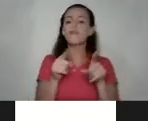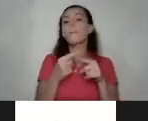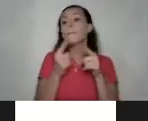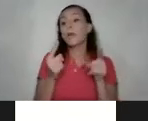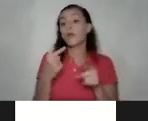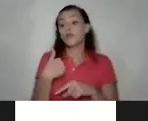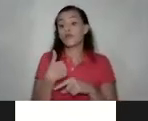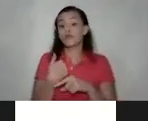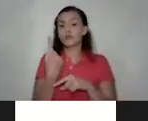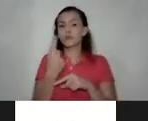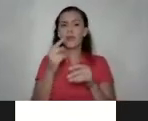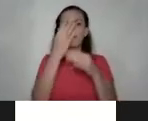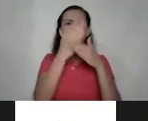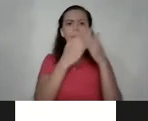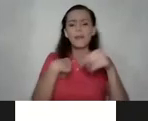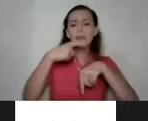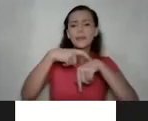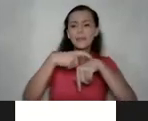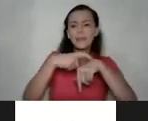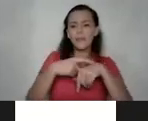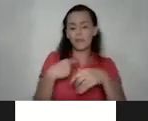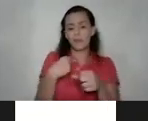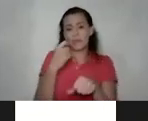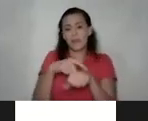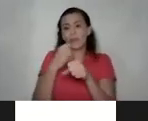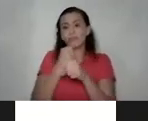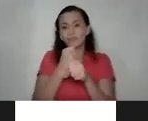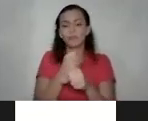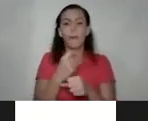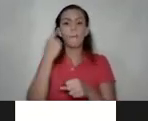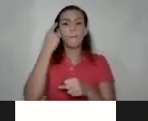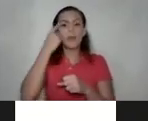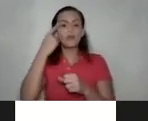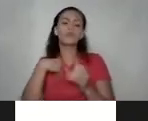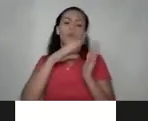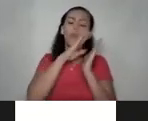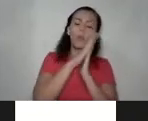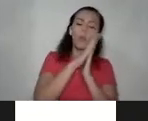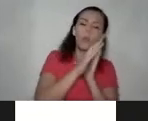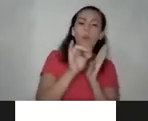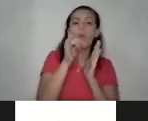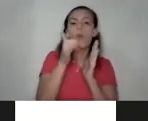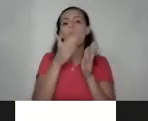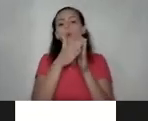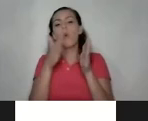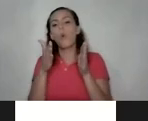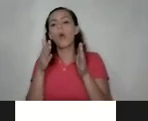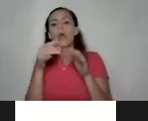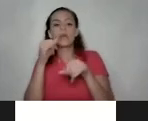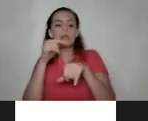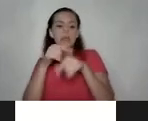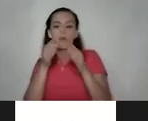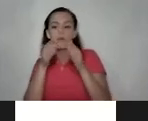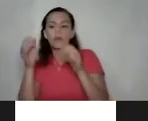pensando que lo que dura durmiendo otras horas de transición y mi tiempo de trabajo un tercio de mi día yo lo paso en una